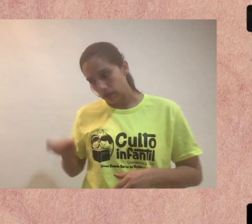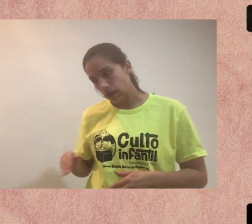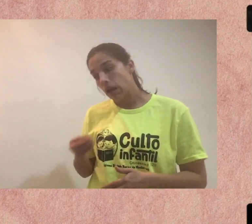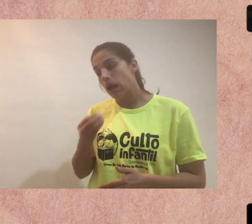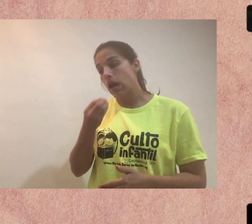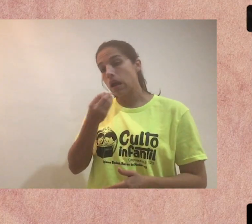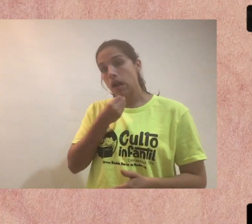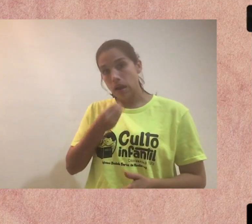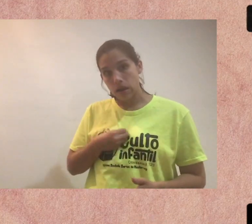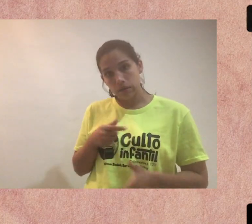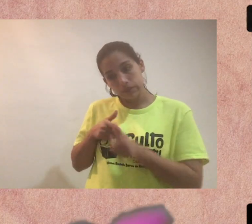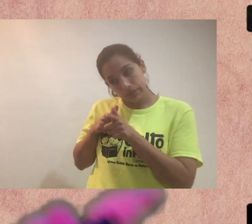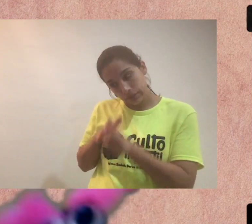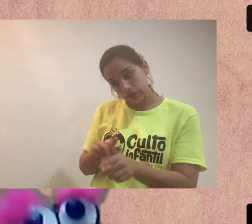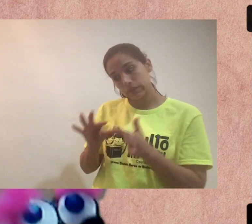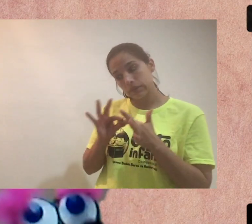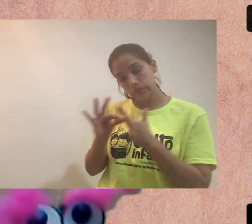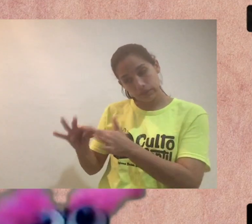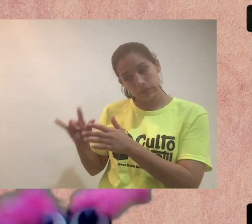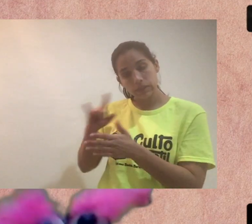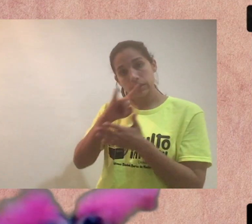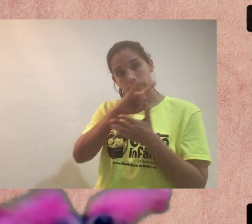tenemos que seguir presentando el programa.